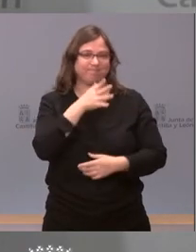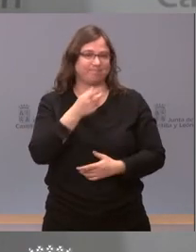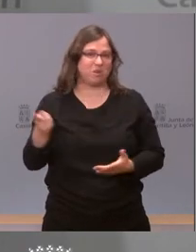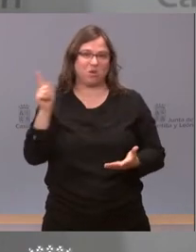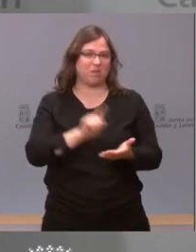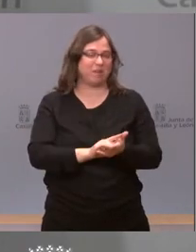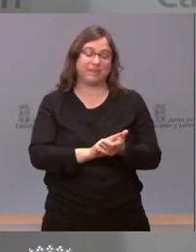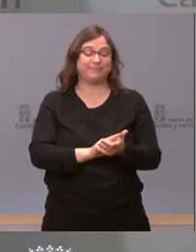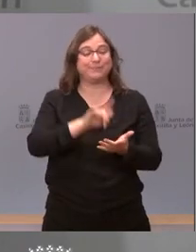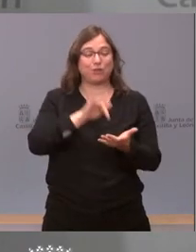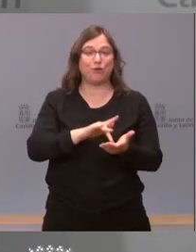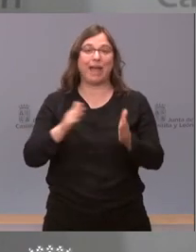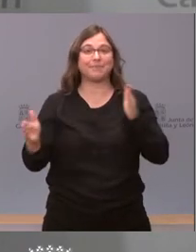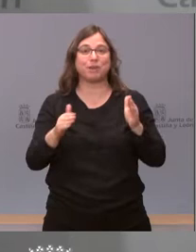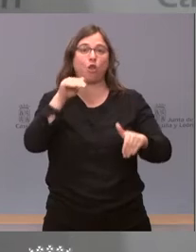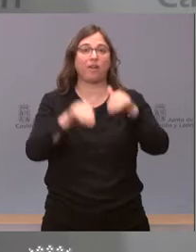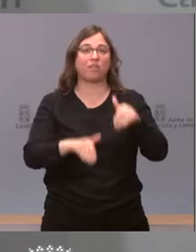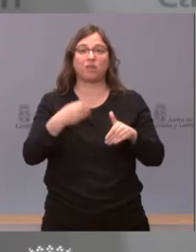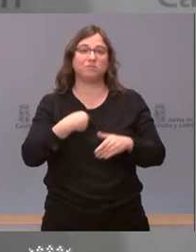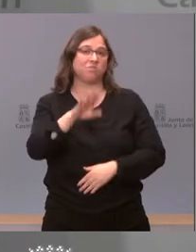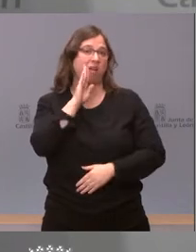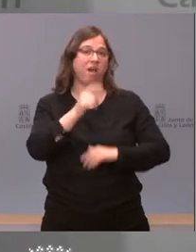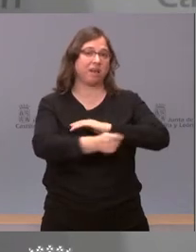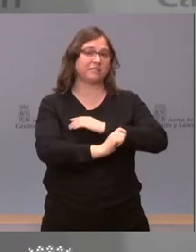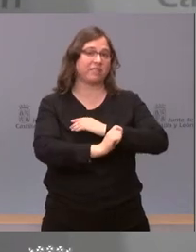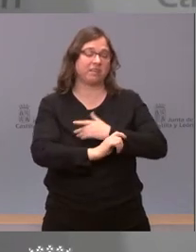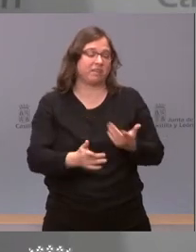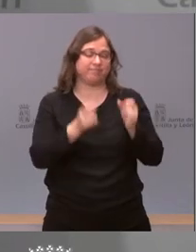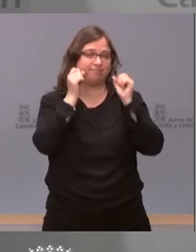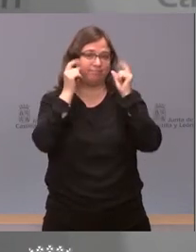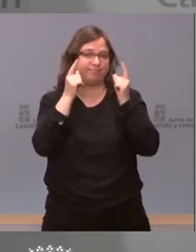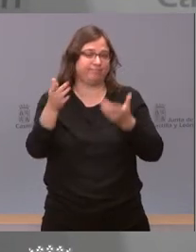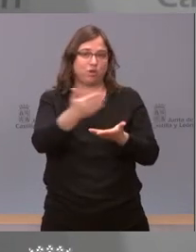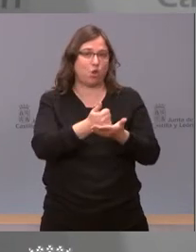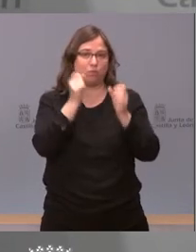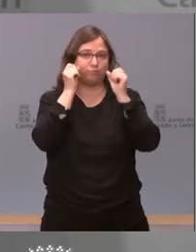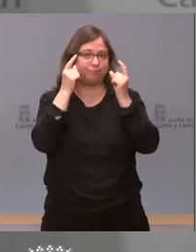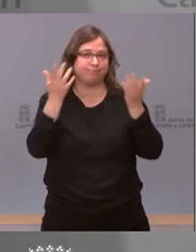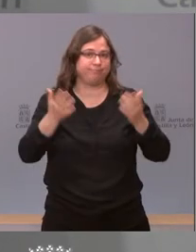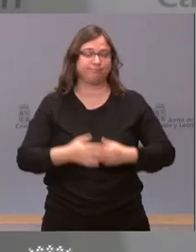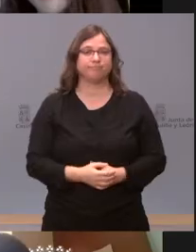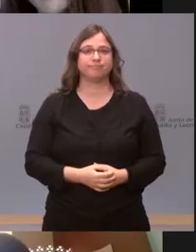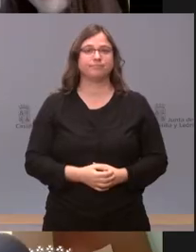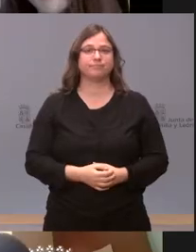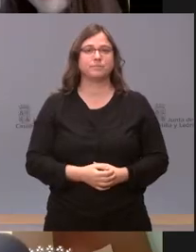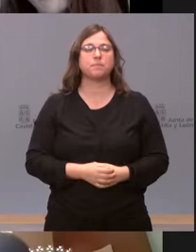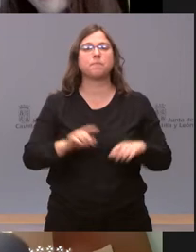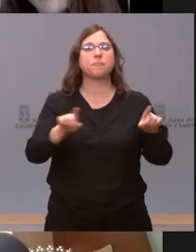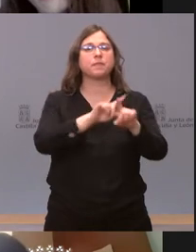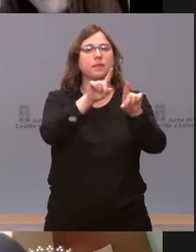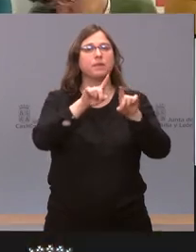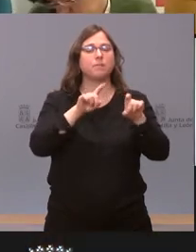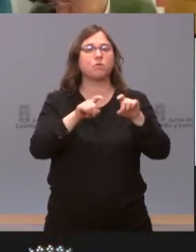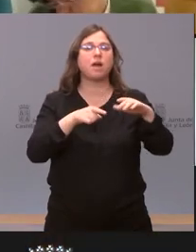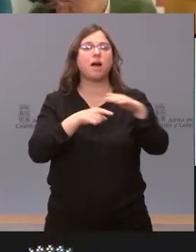periodo electoral, pues volvemos a la misma estrategia anterior. Eso ya lo están viendo todos los ciudadanos. La pregunta de la agencia